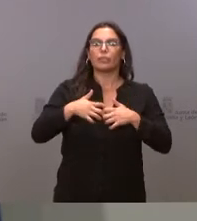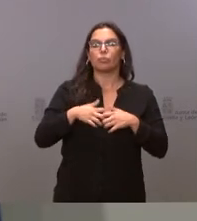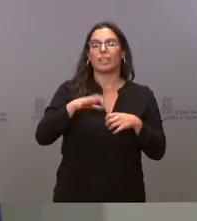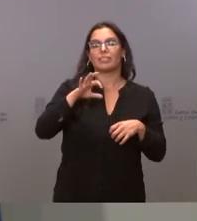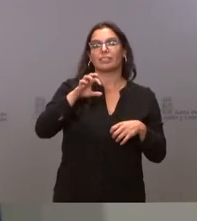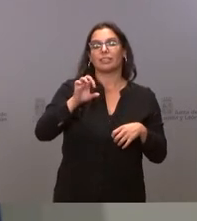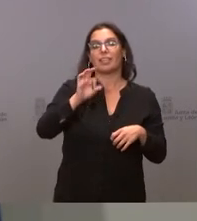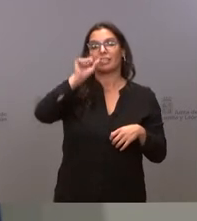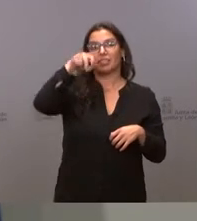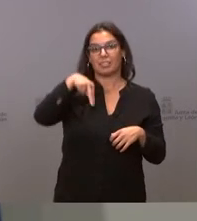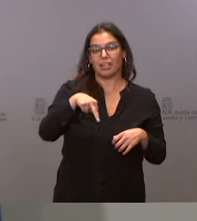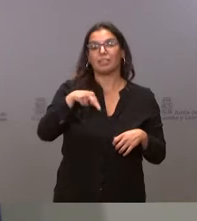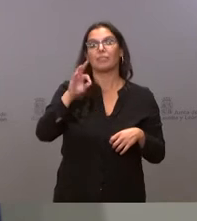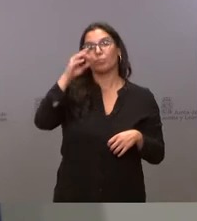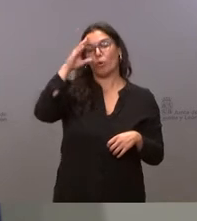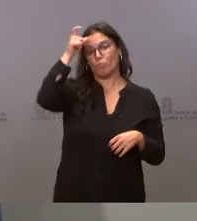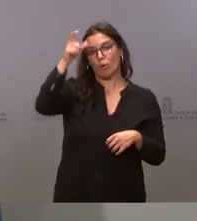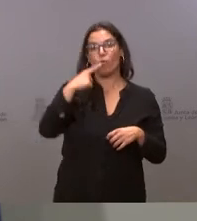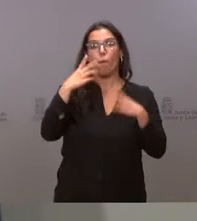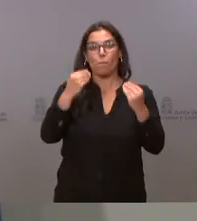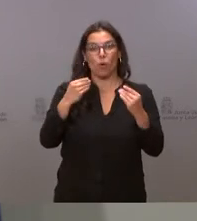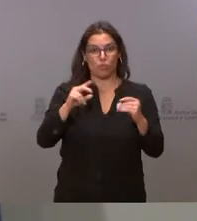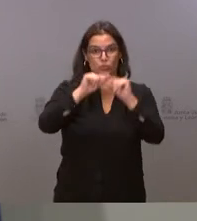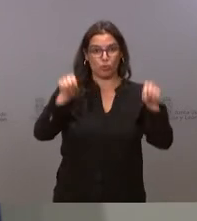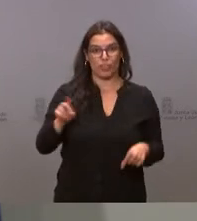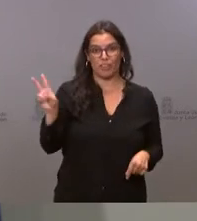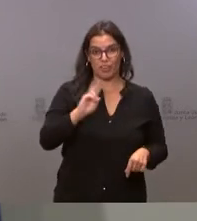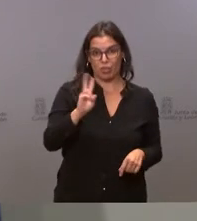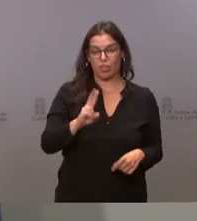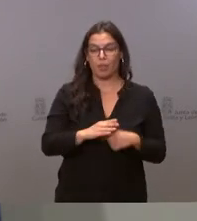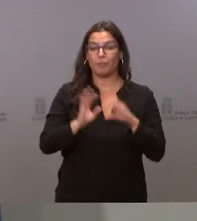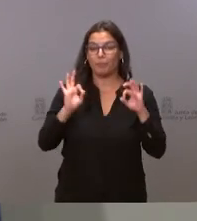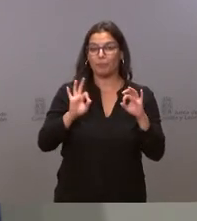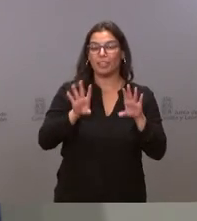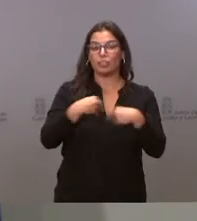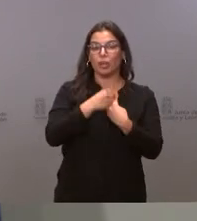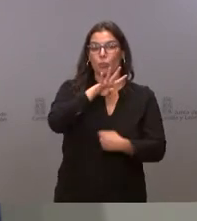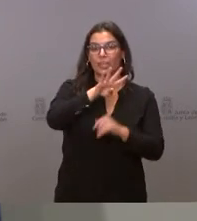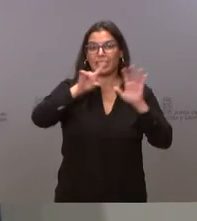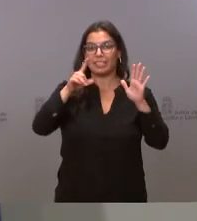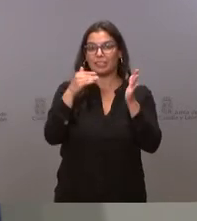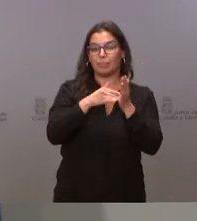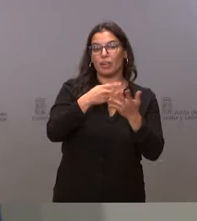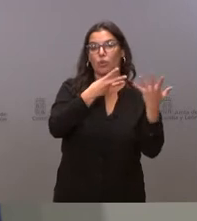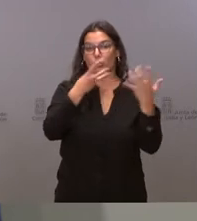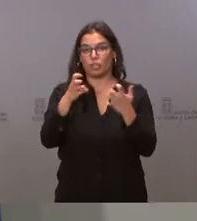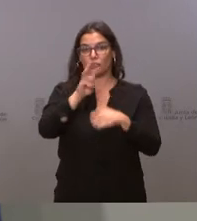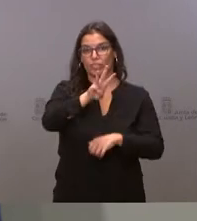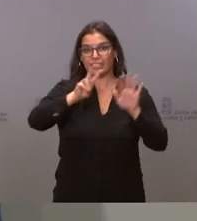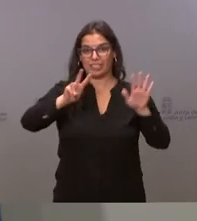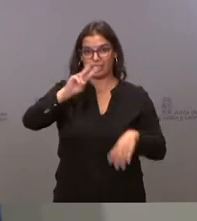en la población de mojados en Valladolid. En concreto, 46.837 euros